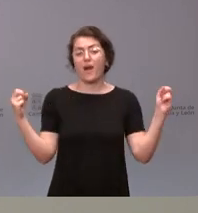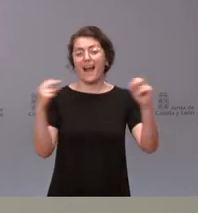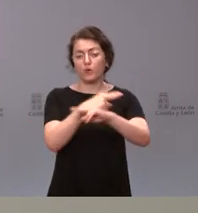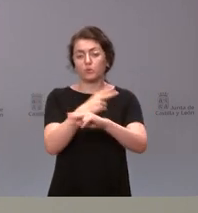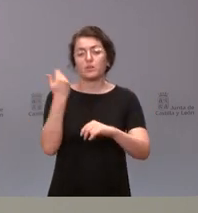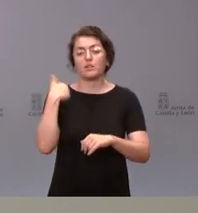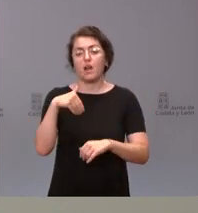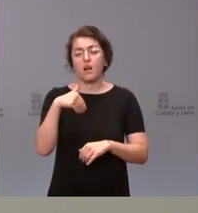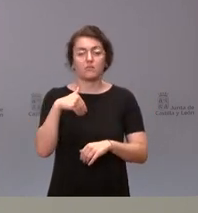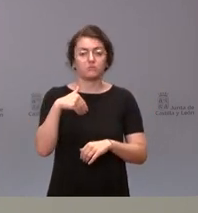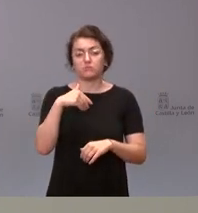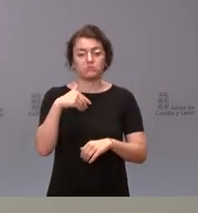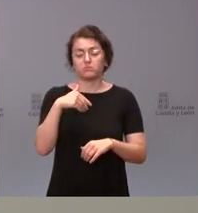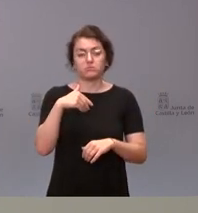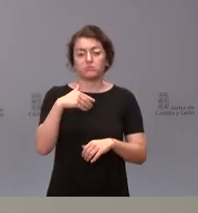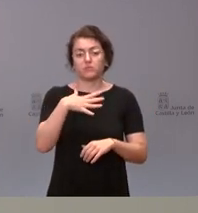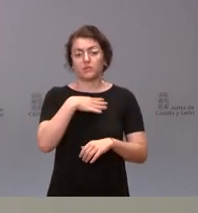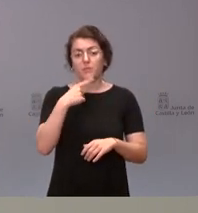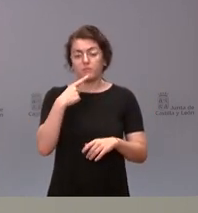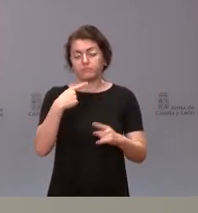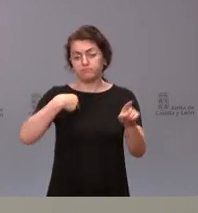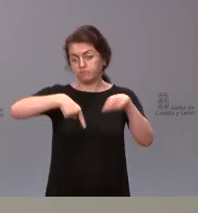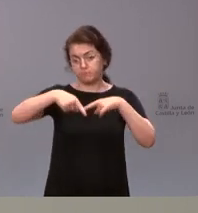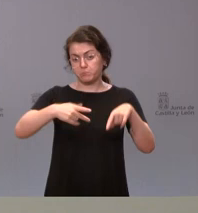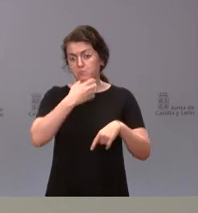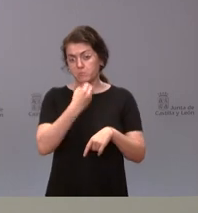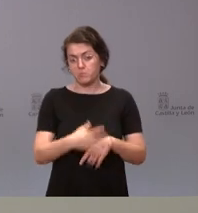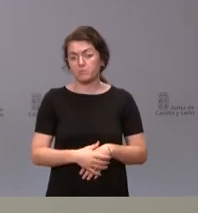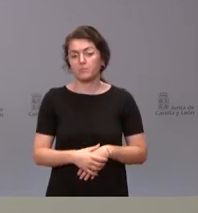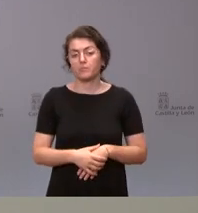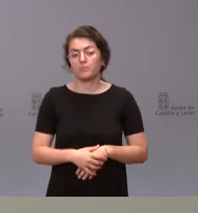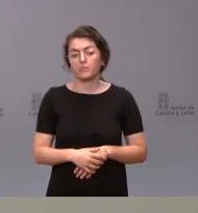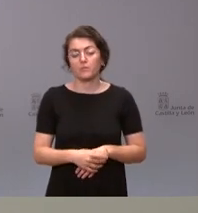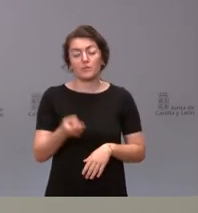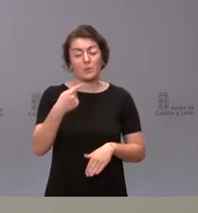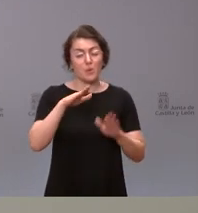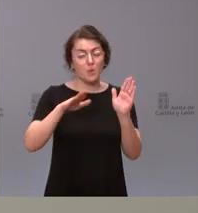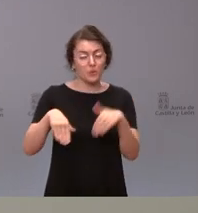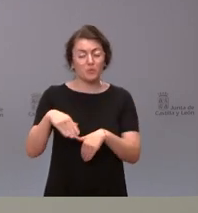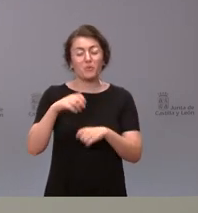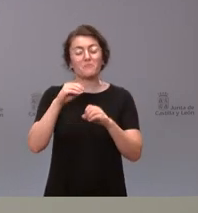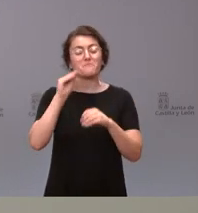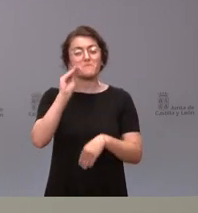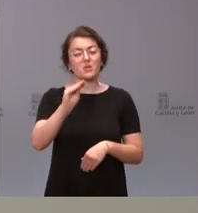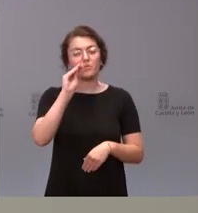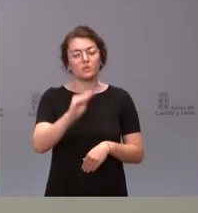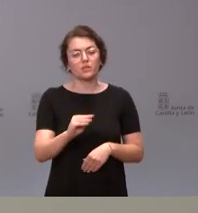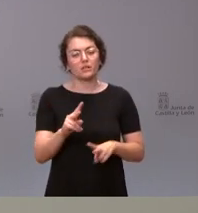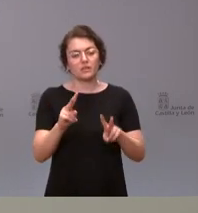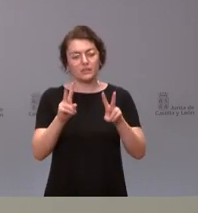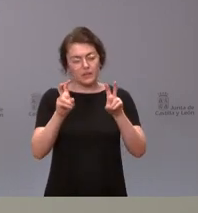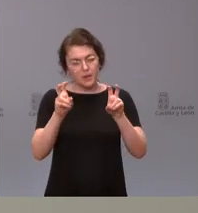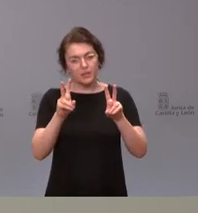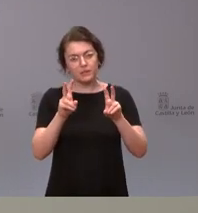de dificultad de tránsito como lo está en el momento presente y por último me preguntaba y lamento no haberlo hecho desde el principio